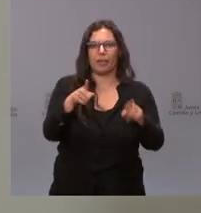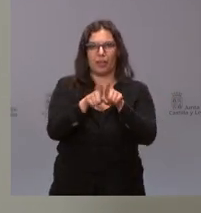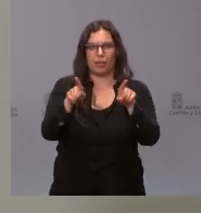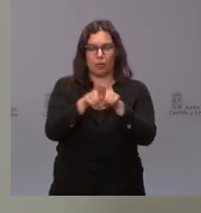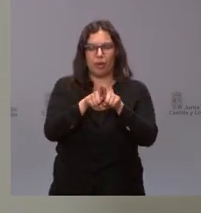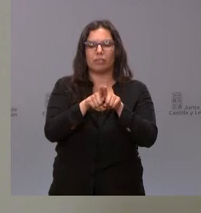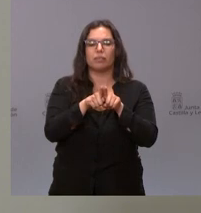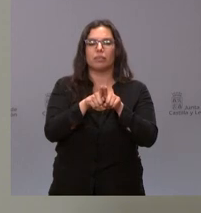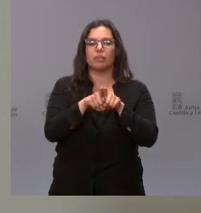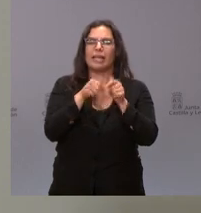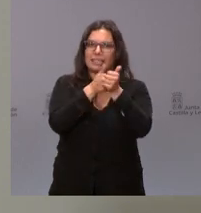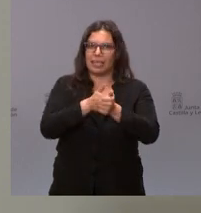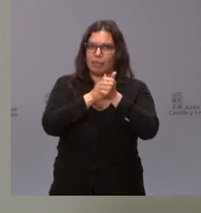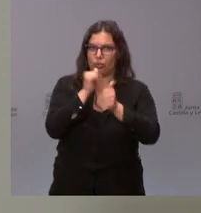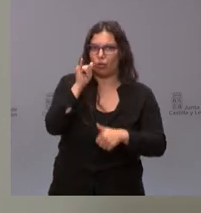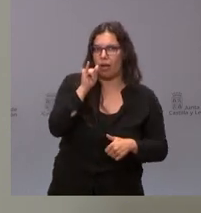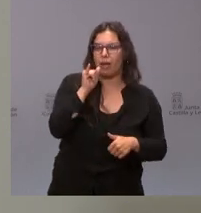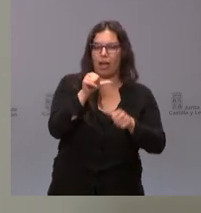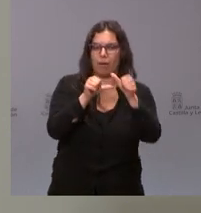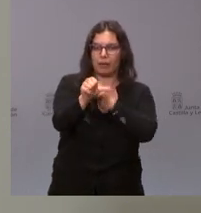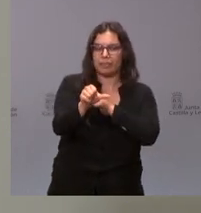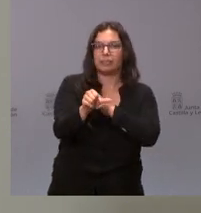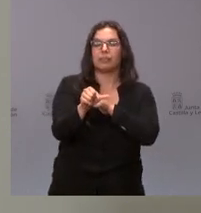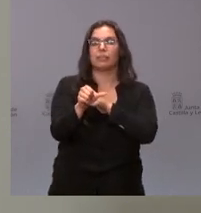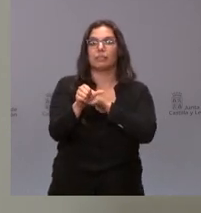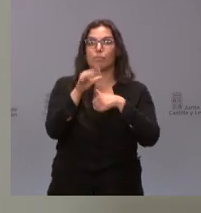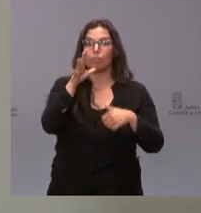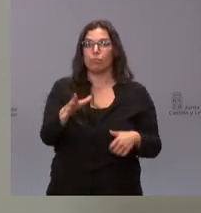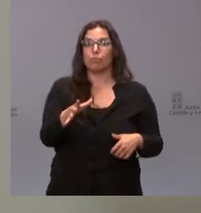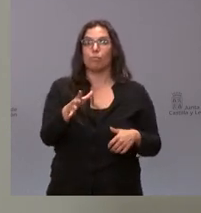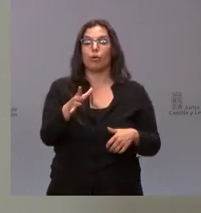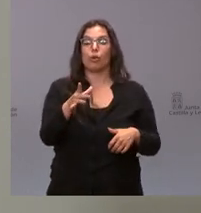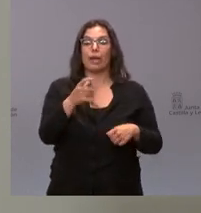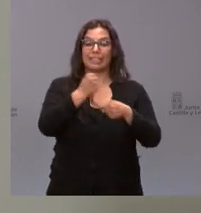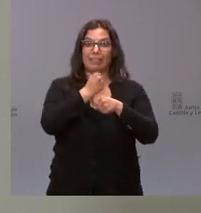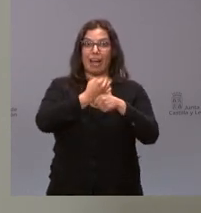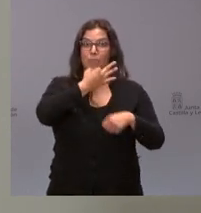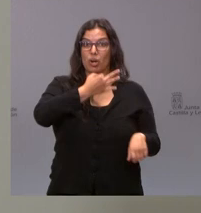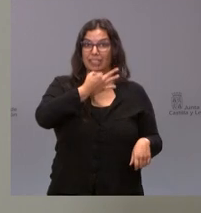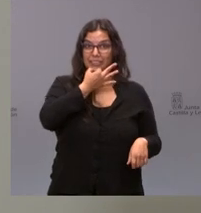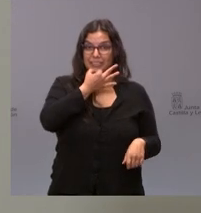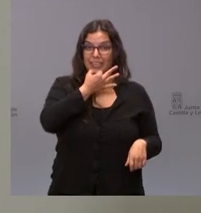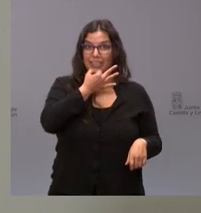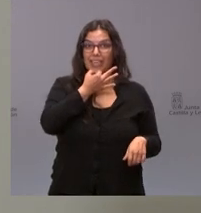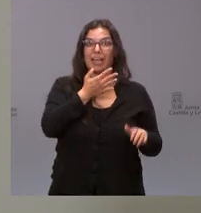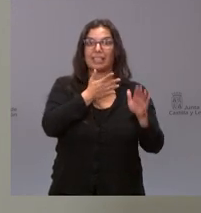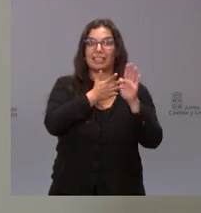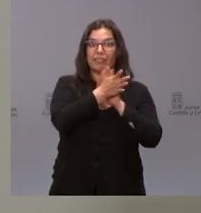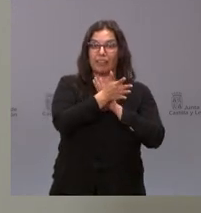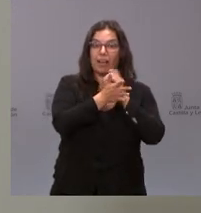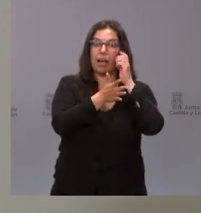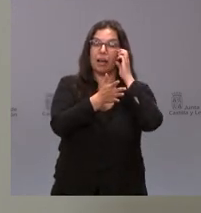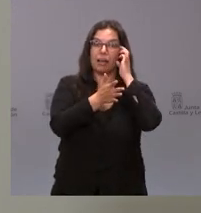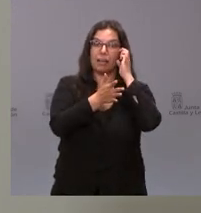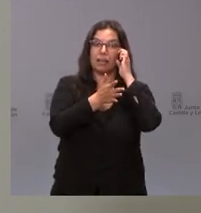procedimiento de seguimiento al respecto el que se abran las jornadas de trabajo por la tarde limitan la responsabilidad que